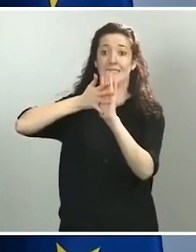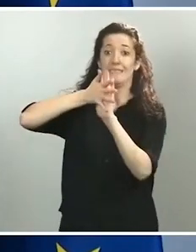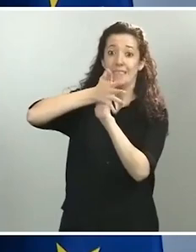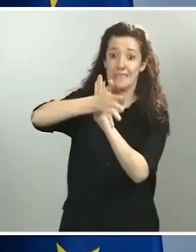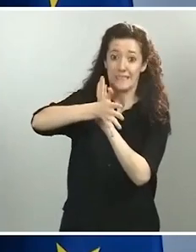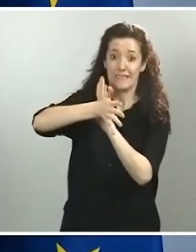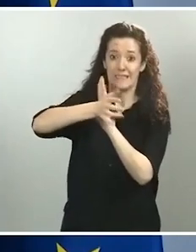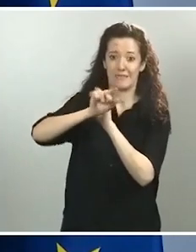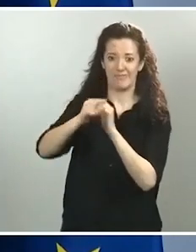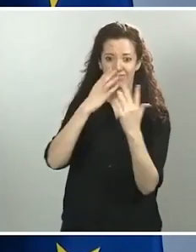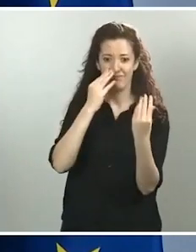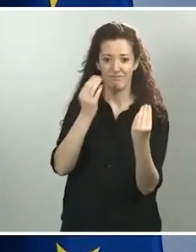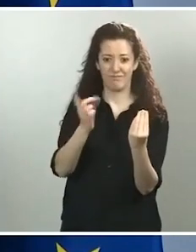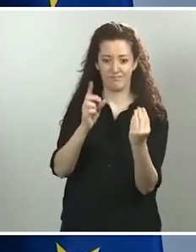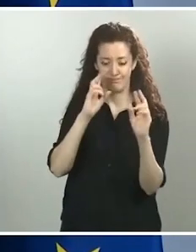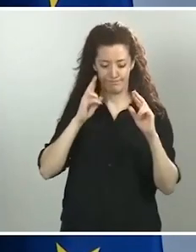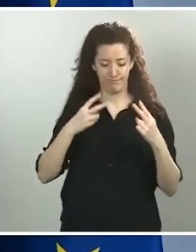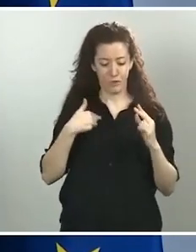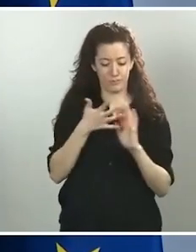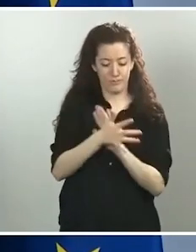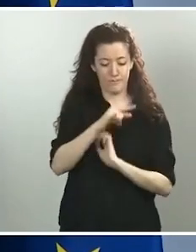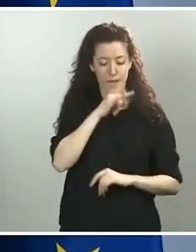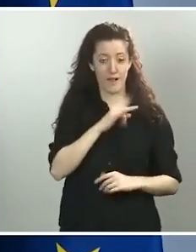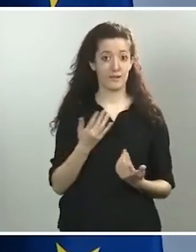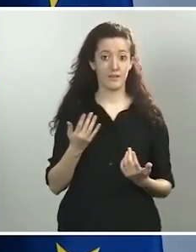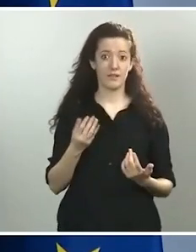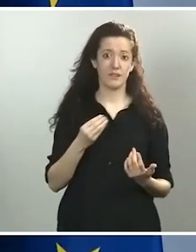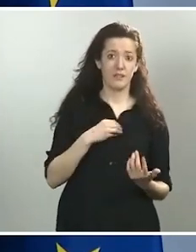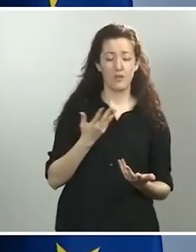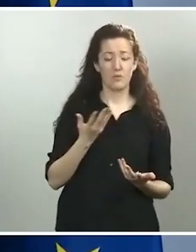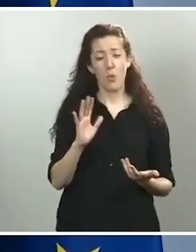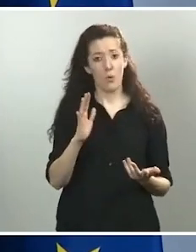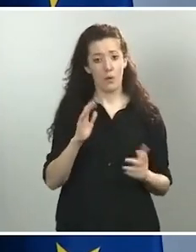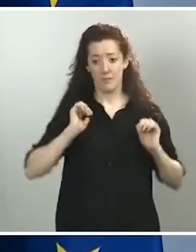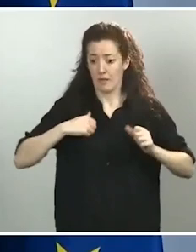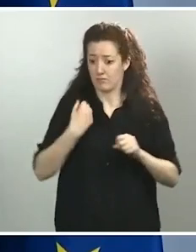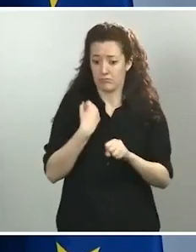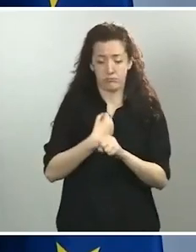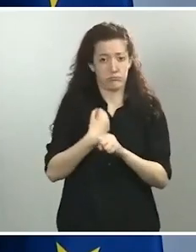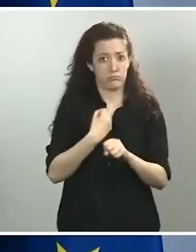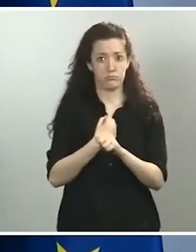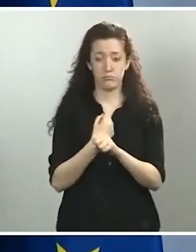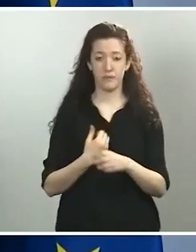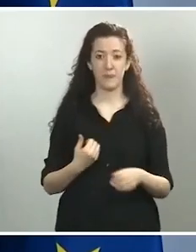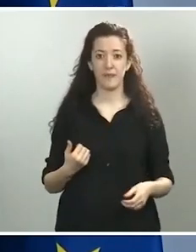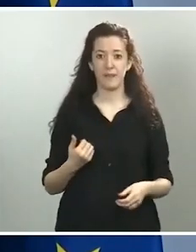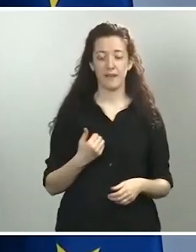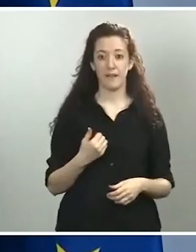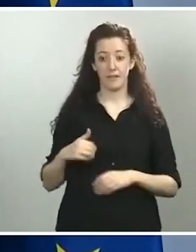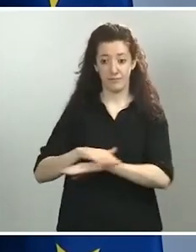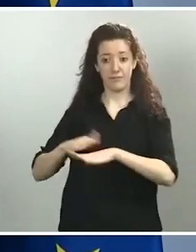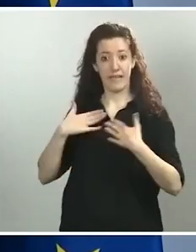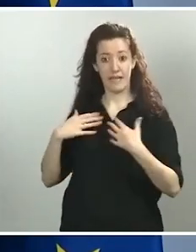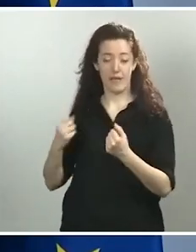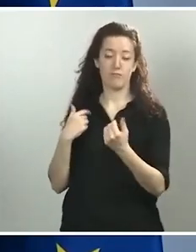pues lo que tiene que hacernos es lamentarse, es ponerse a trabajar. Y esa misma tarde nos pusimos a trabajar, yo pude hablar con Salvador, pude hablar con el